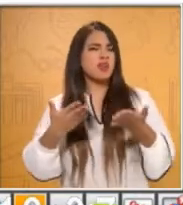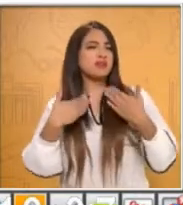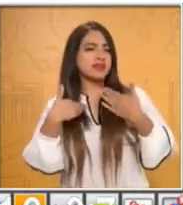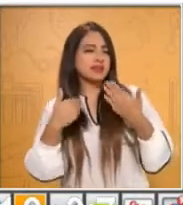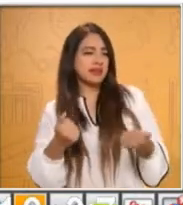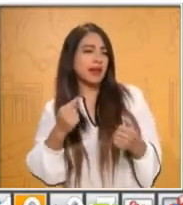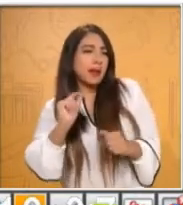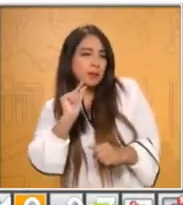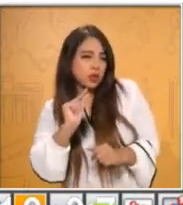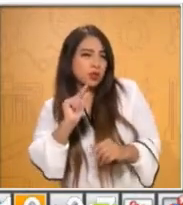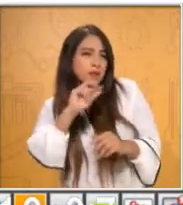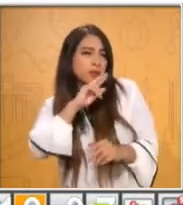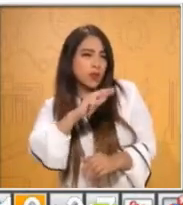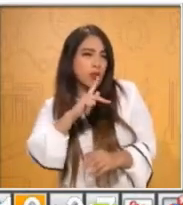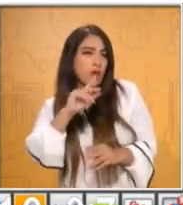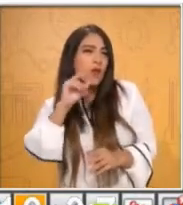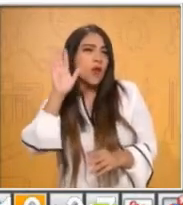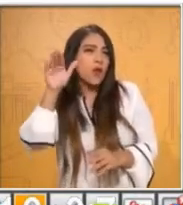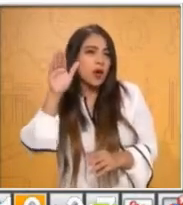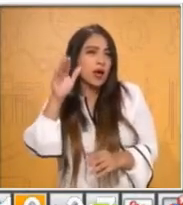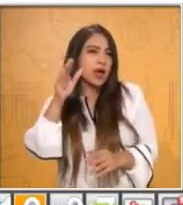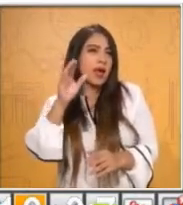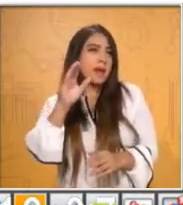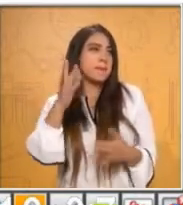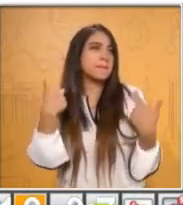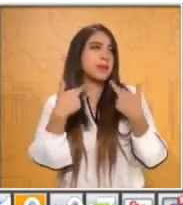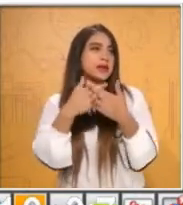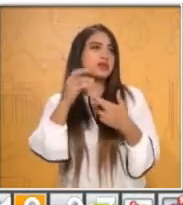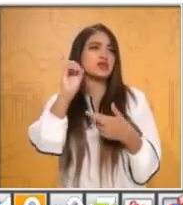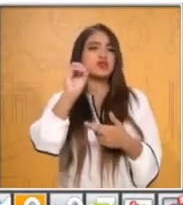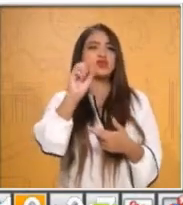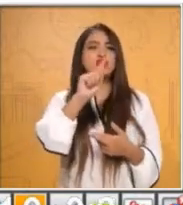puedan ver un ejemplo de esta actividad.